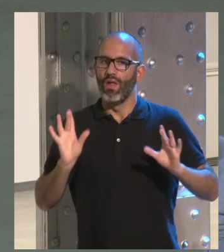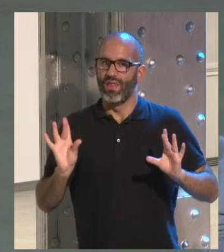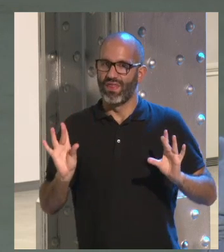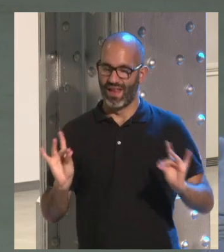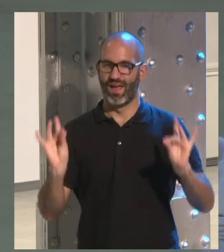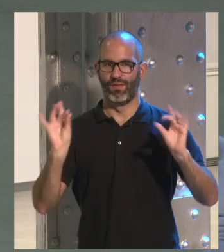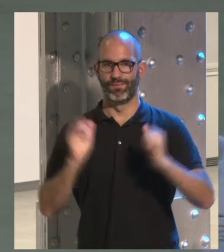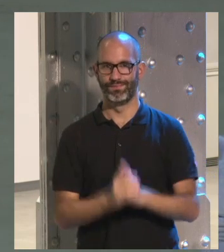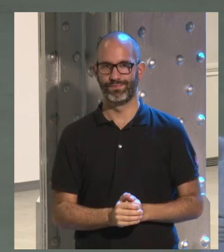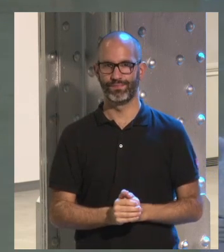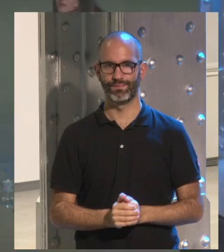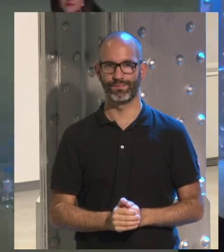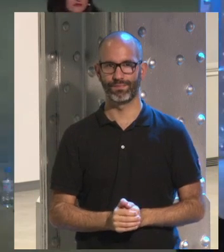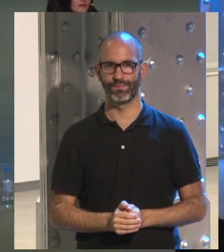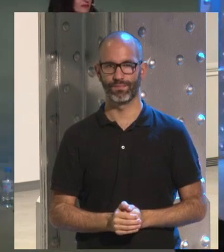complicado